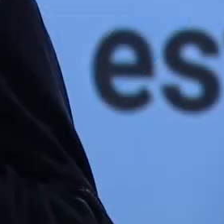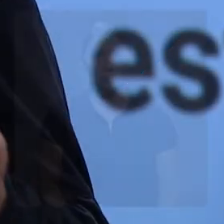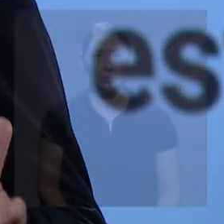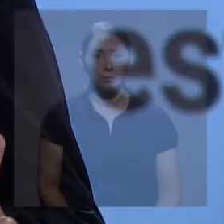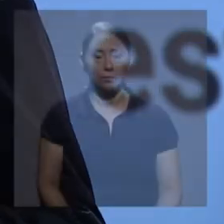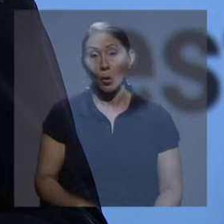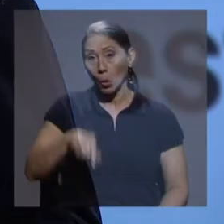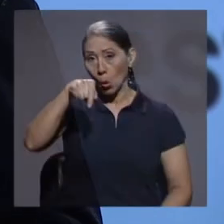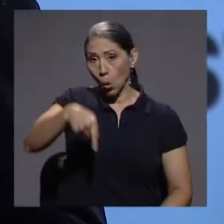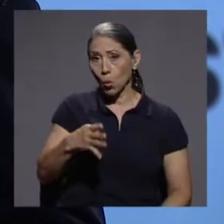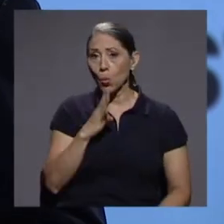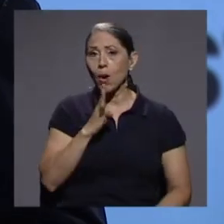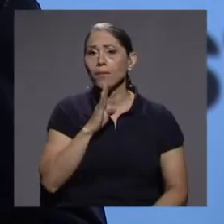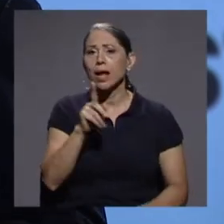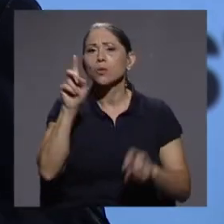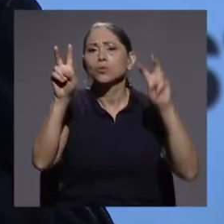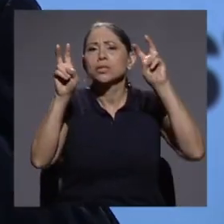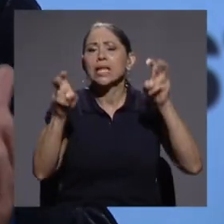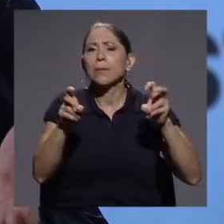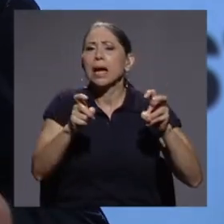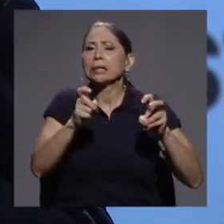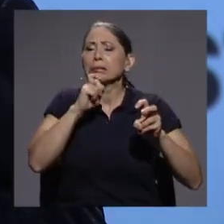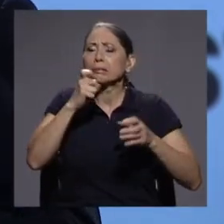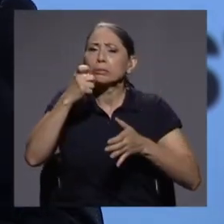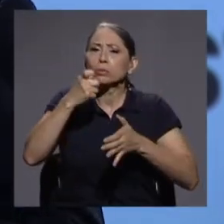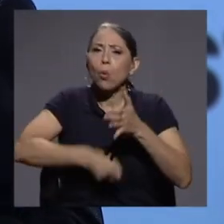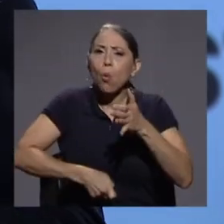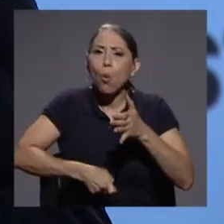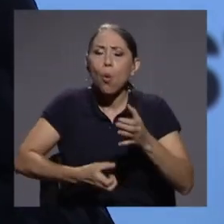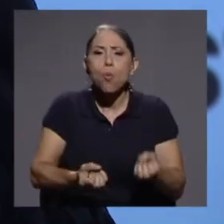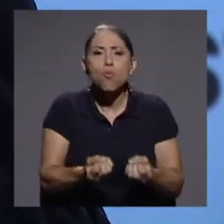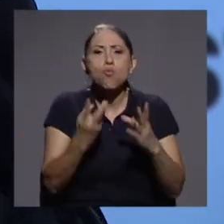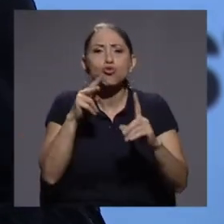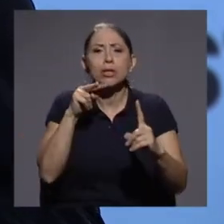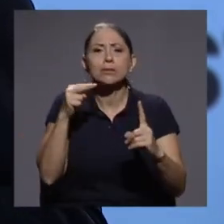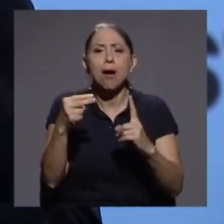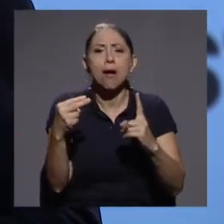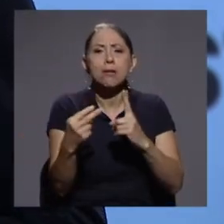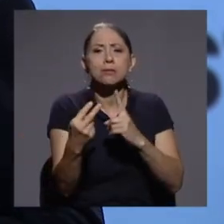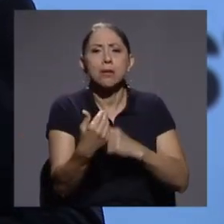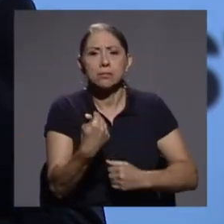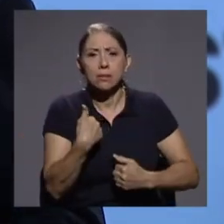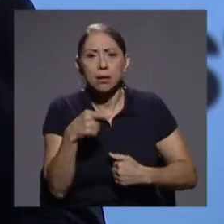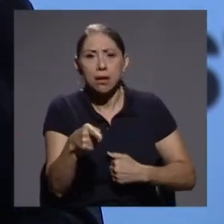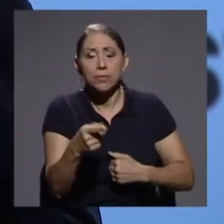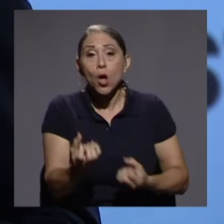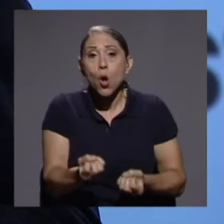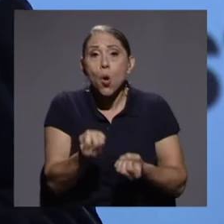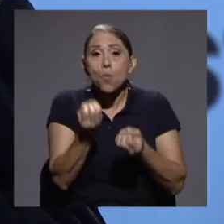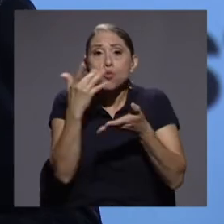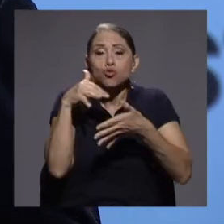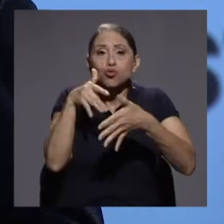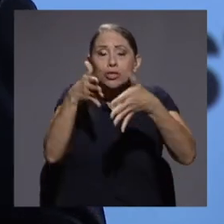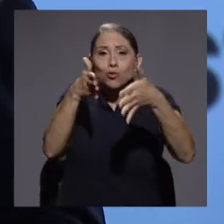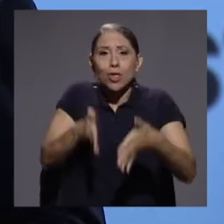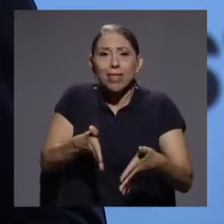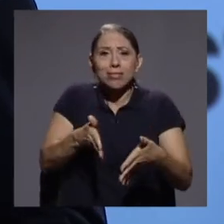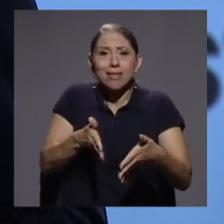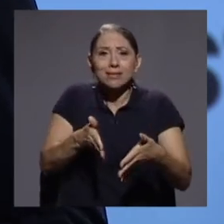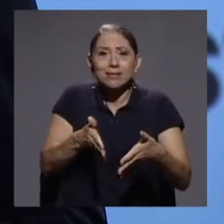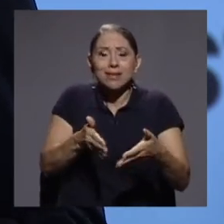Hoy voy a hablar de un tema complejo, uno que tiene muchas aristas, y es cuando muchas personas estudiantes se nos quedan atrás.